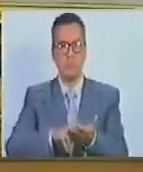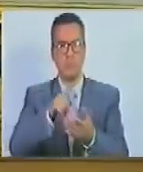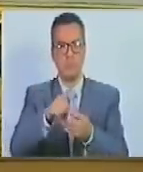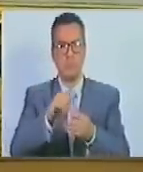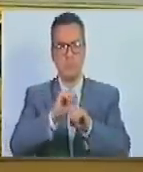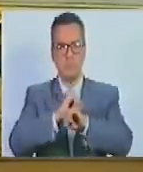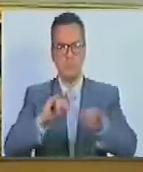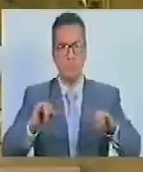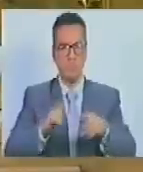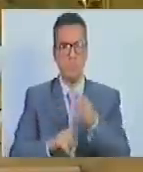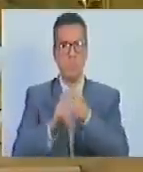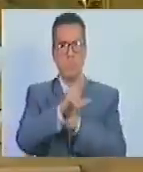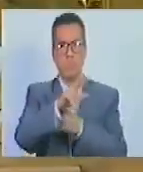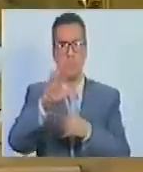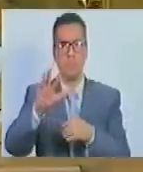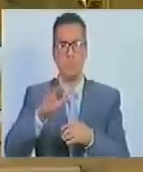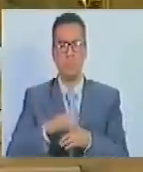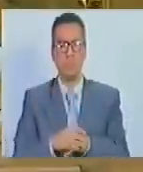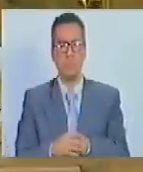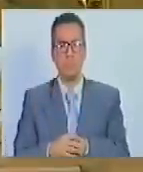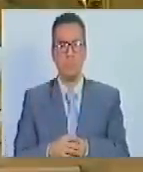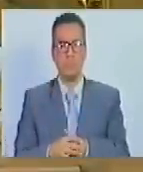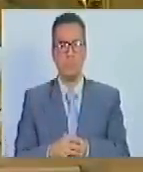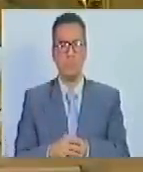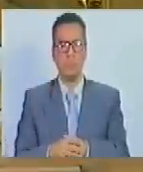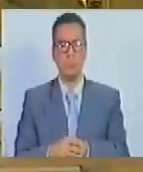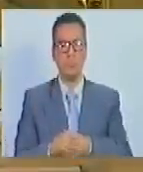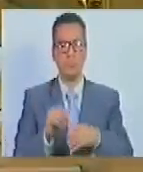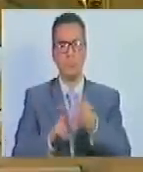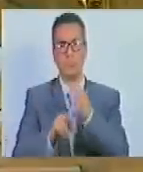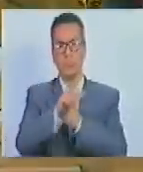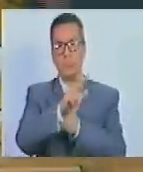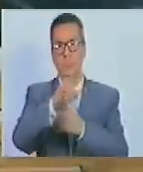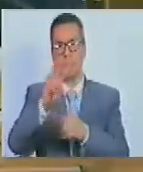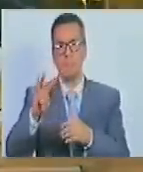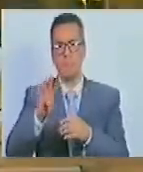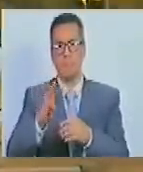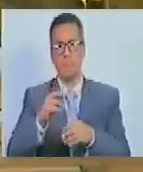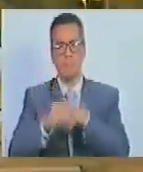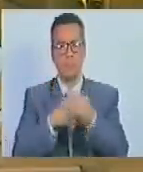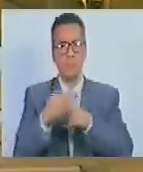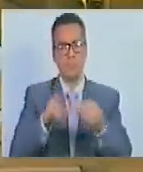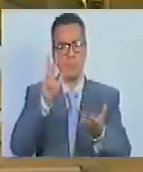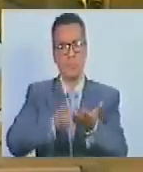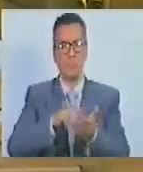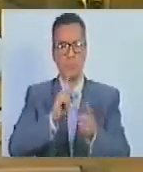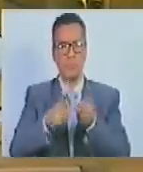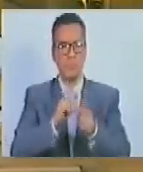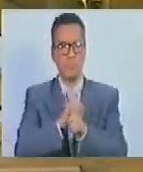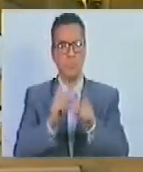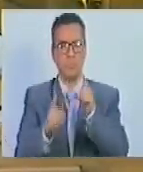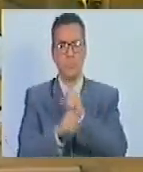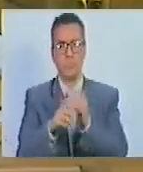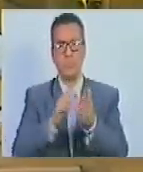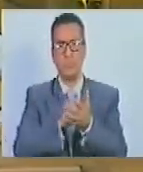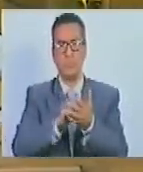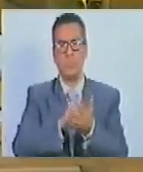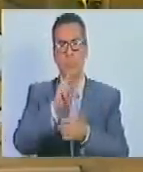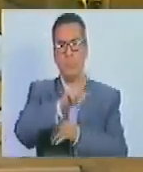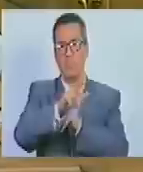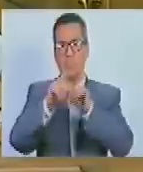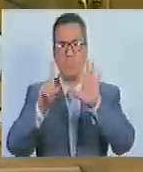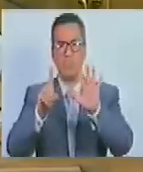la supresión del artículo 35. Siguiente. Ciudadanas secretarias. Trigésimo cuarto. Se propone aprobar con modificación el contenido del artículo